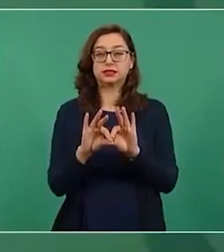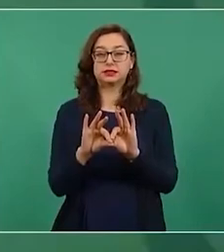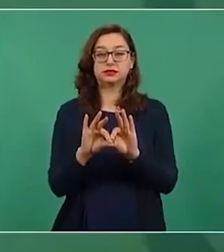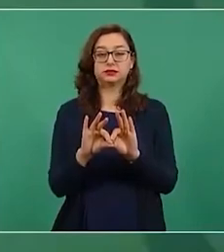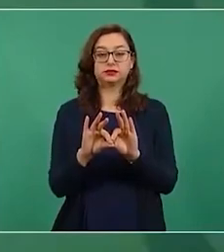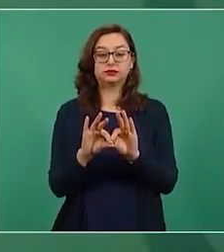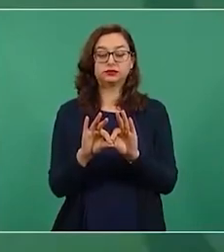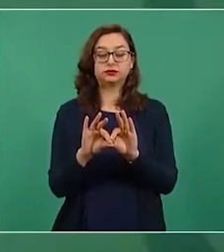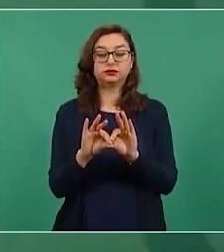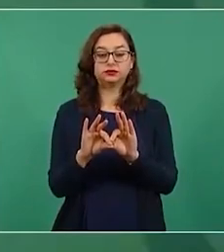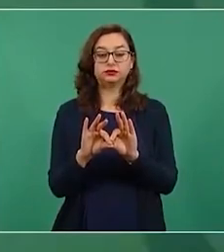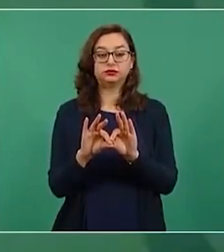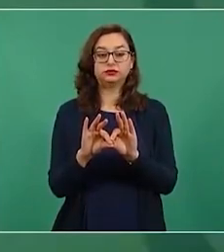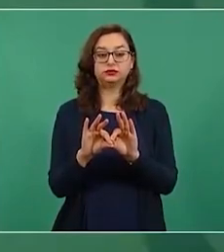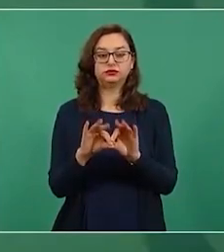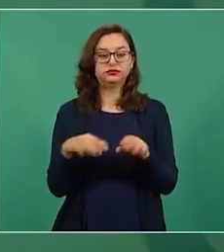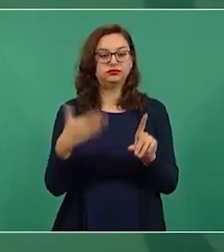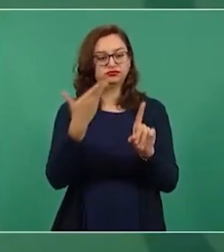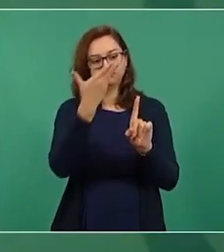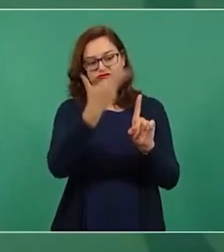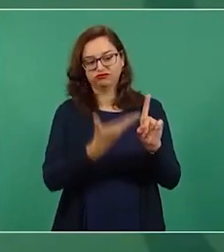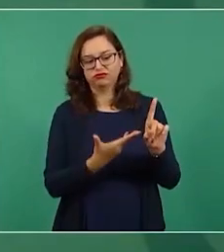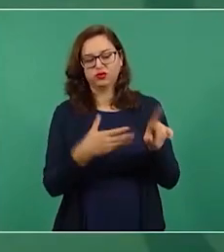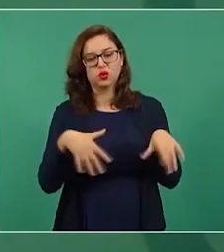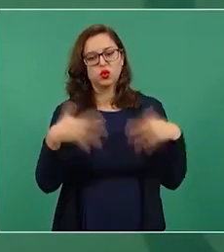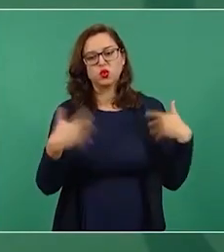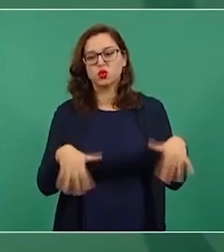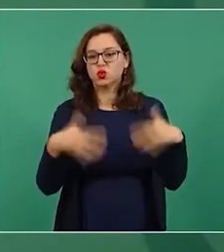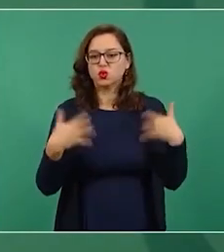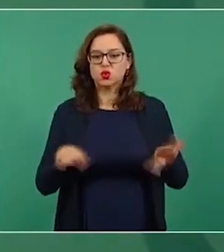una gente muy humana,